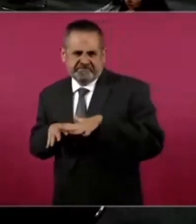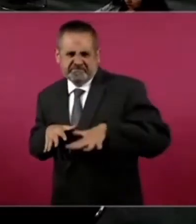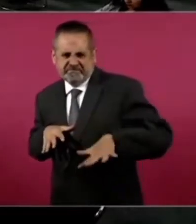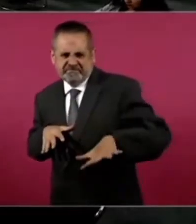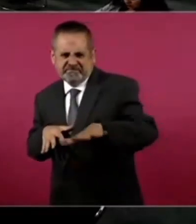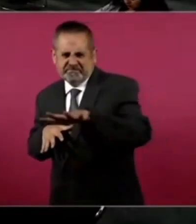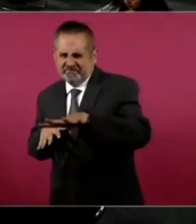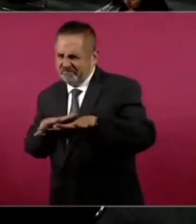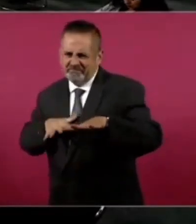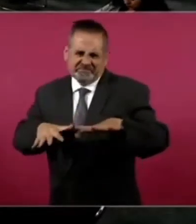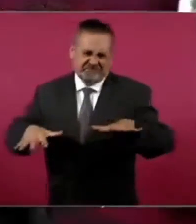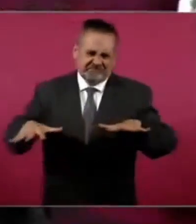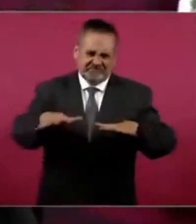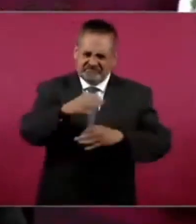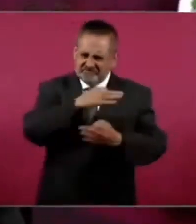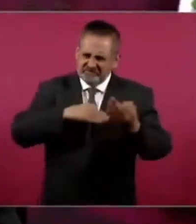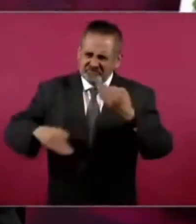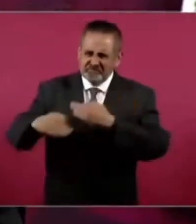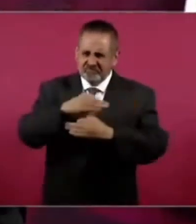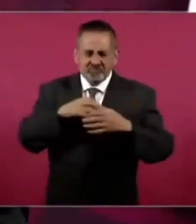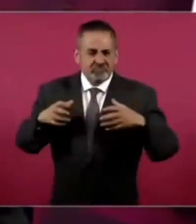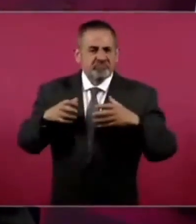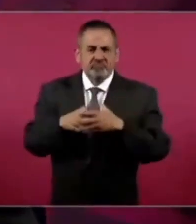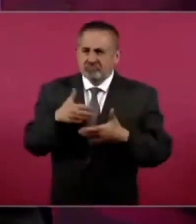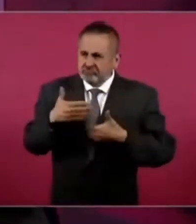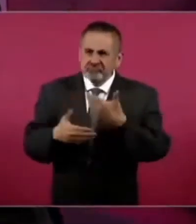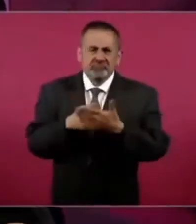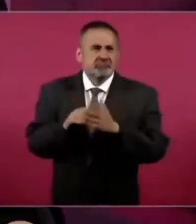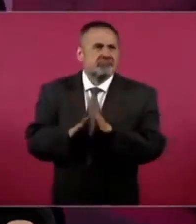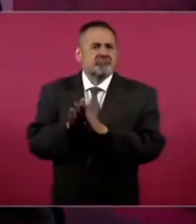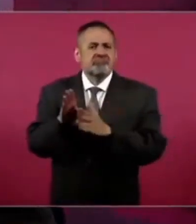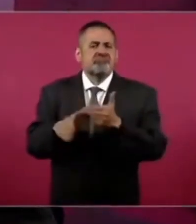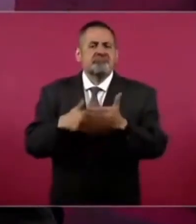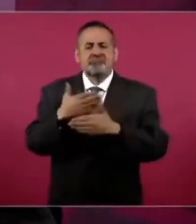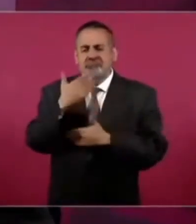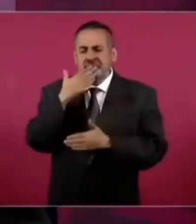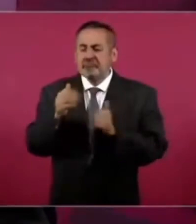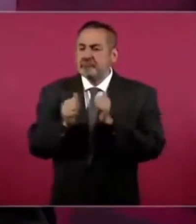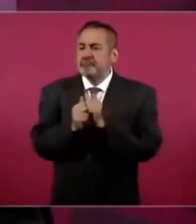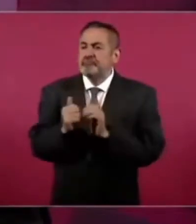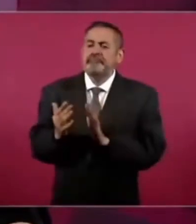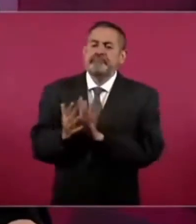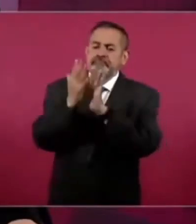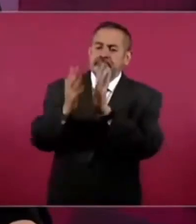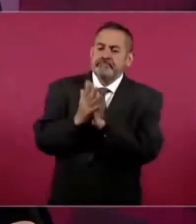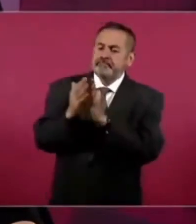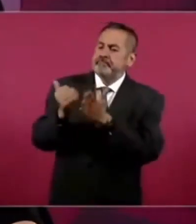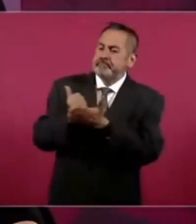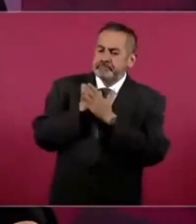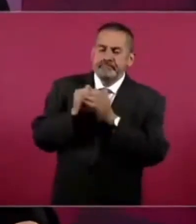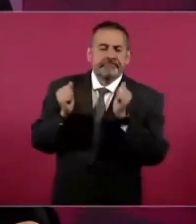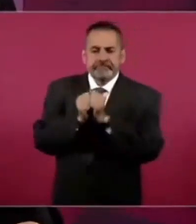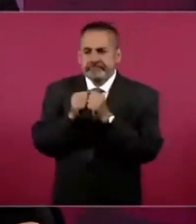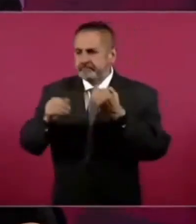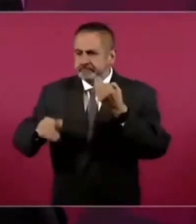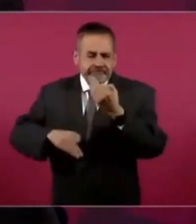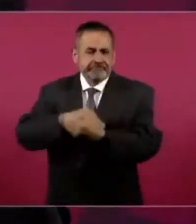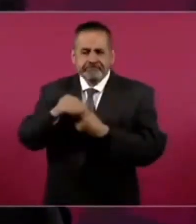asunto de todos. Lo que hemos logrado ha sido con la participación de todas.